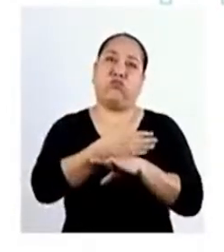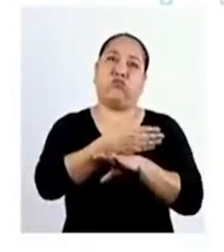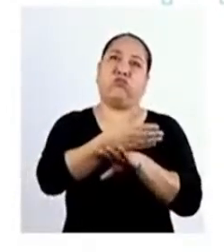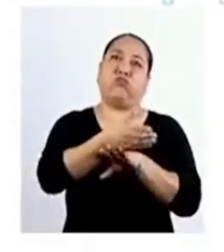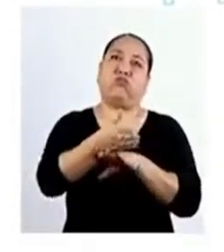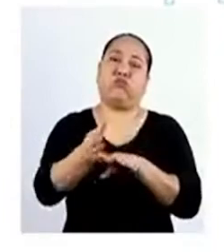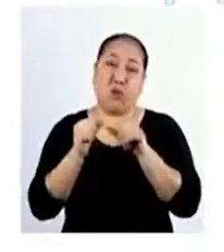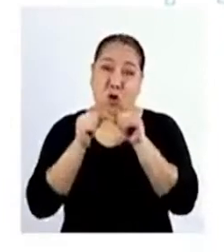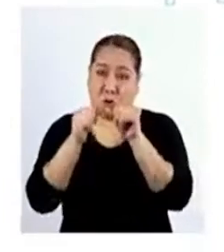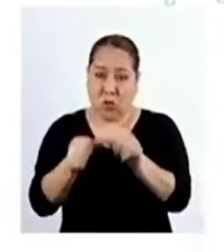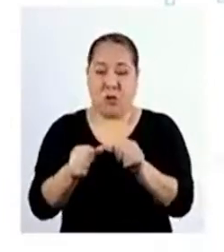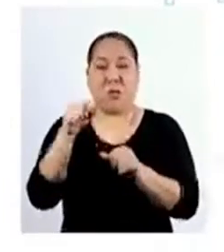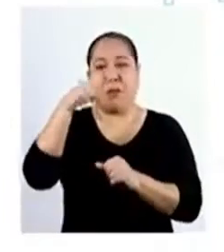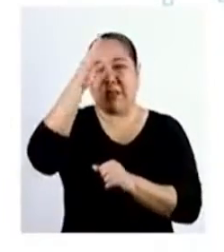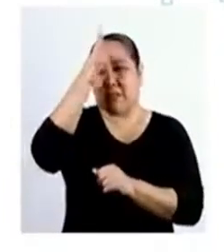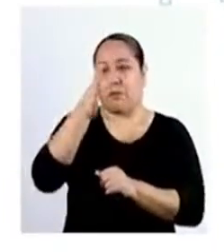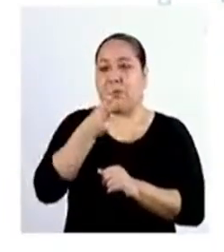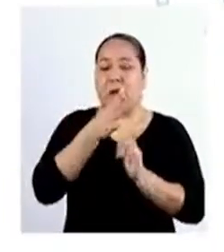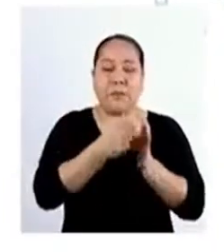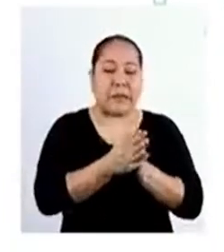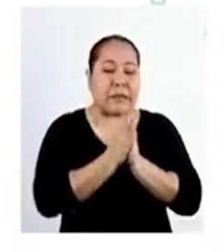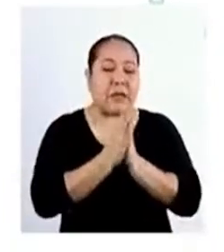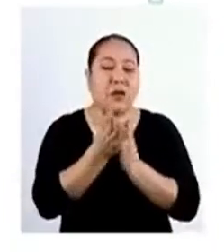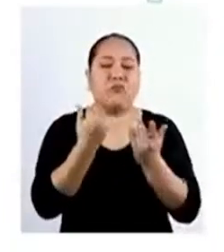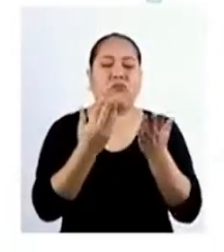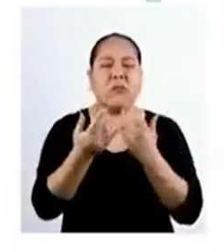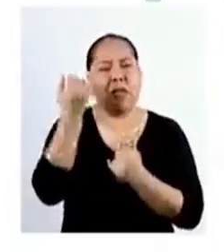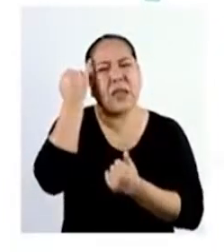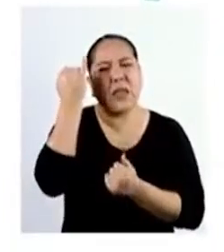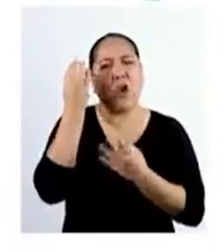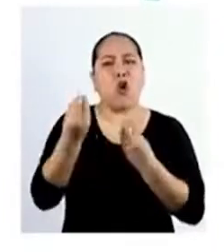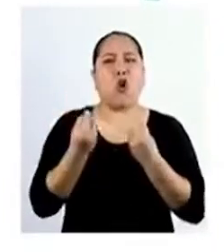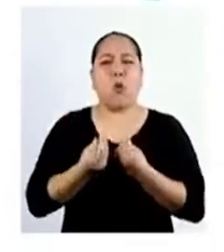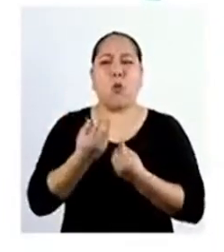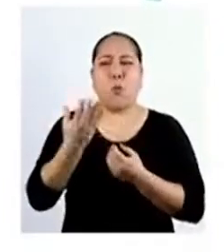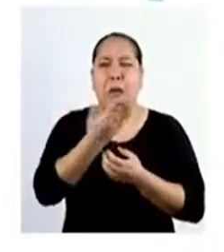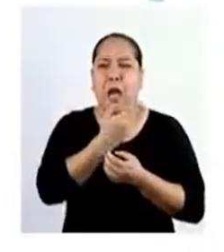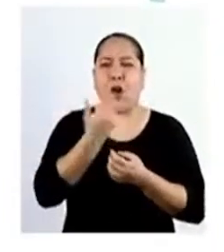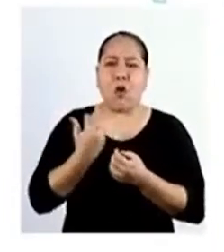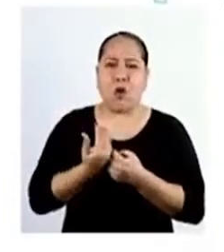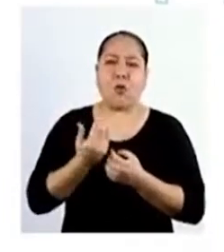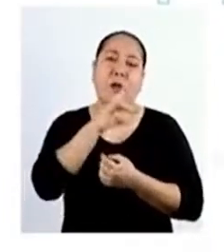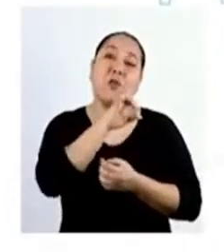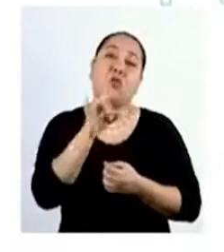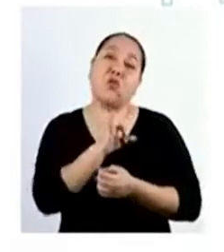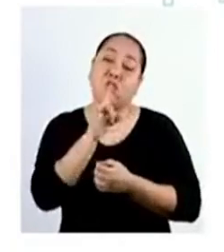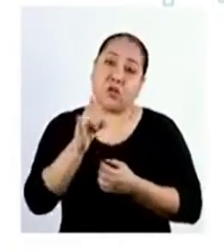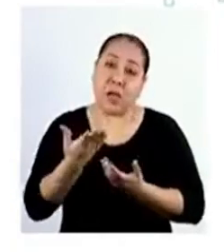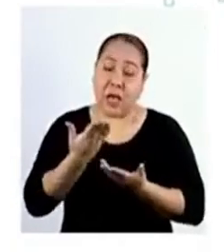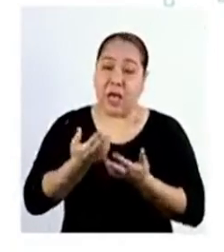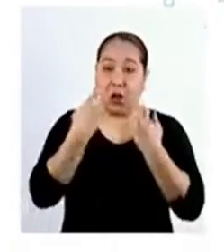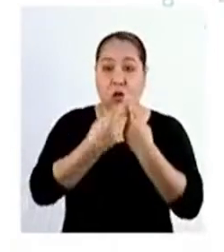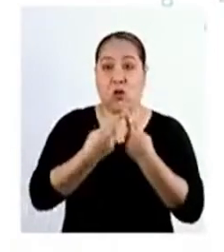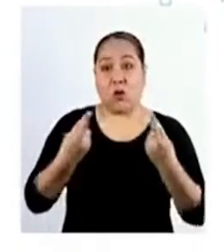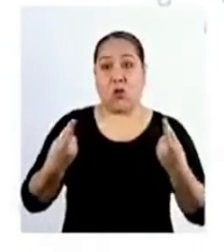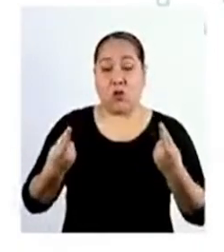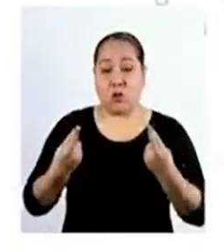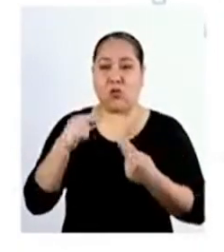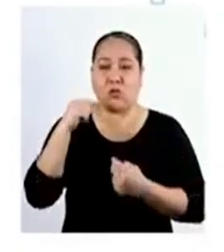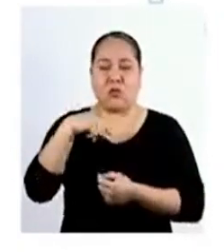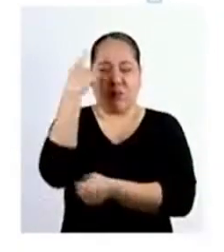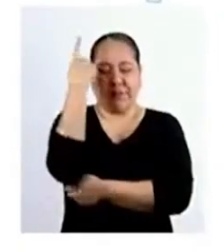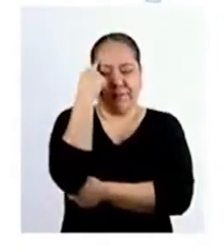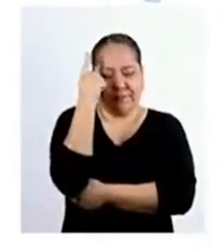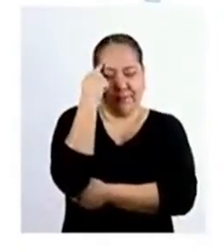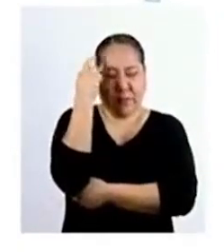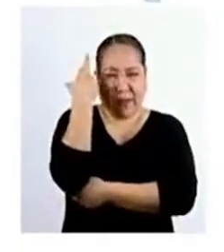durar buen tiempo, mis padres nos pidieron dar ideas sobre cómo podríamos hacer para utilizar mejor nuestros recursos y